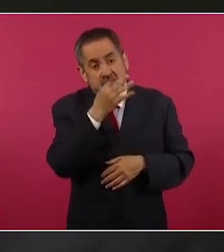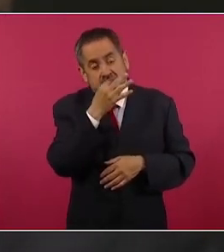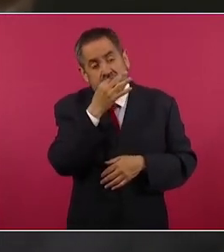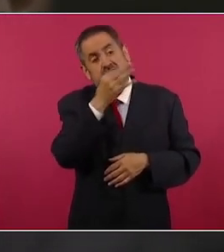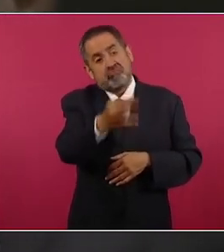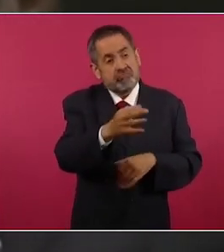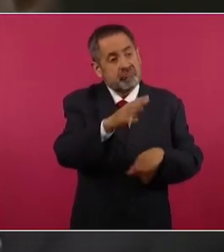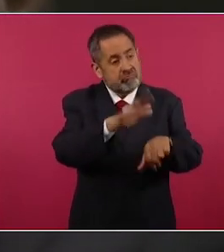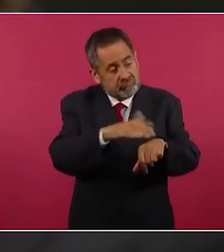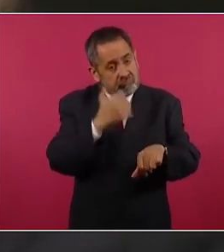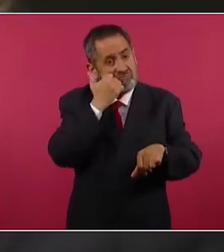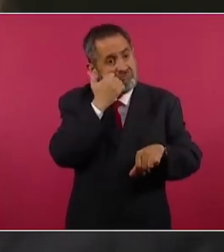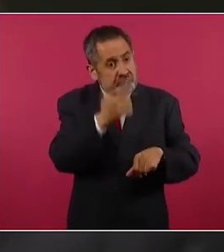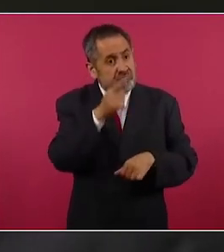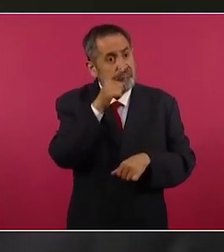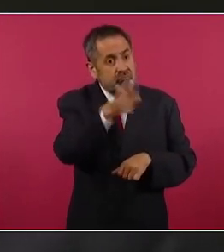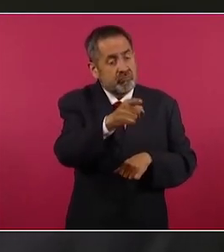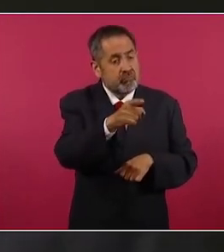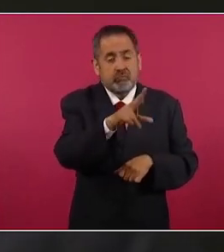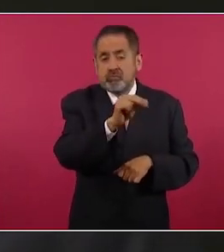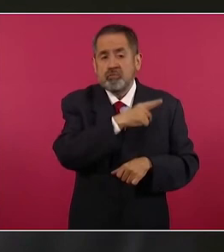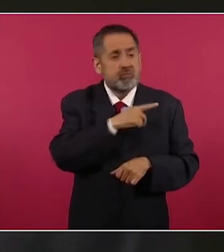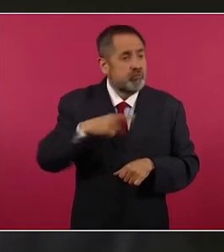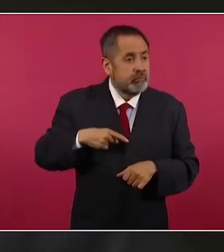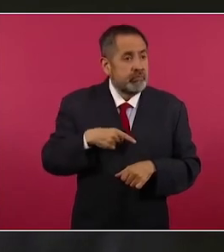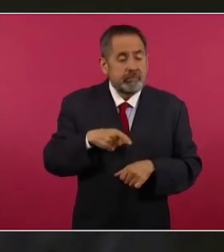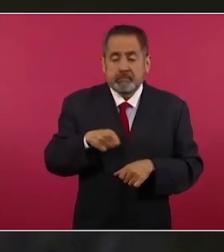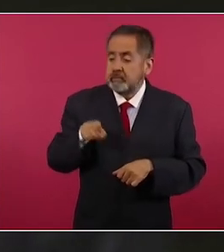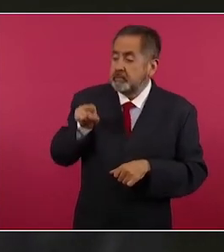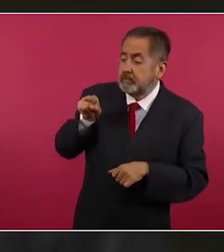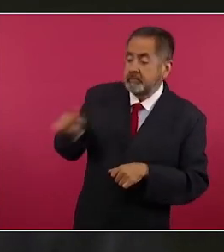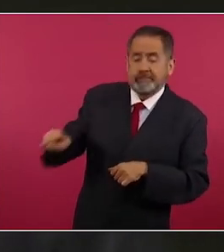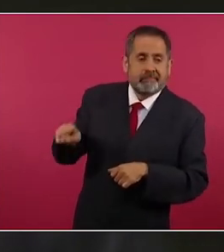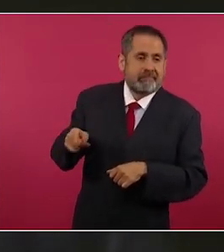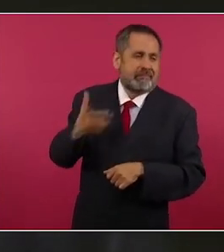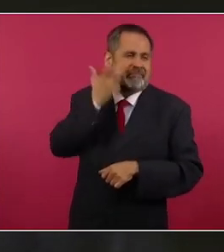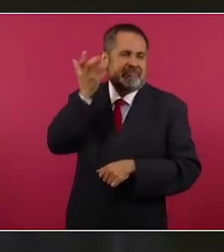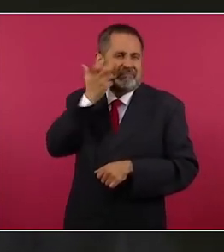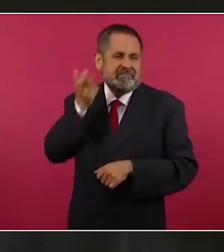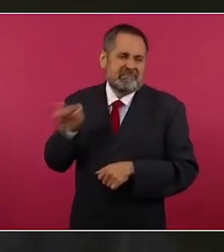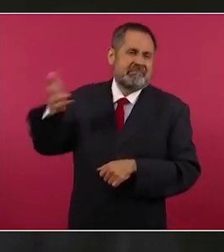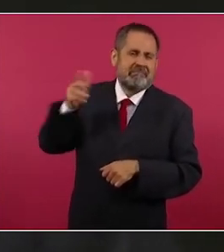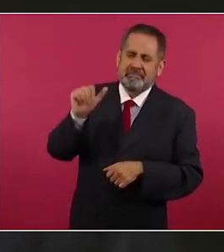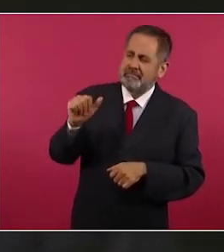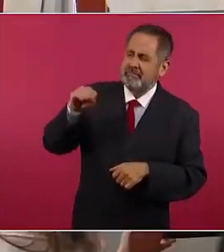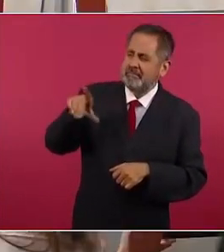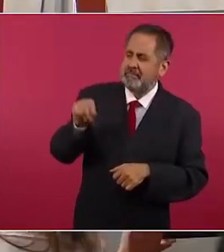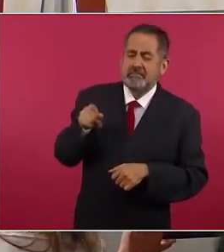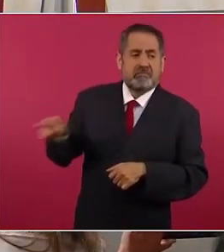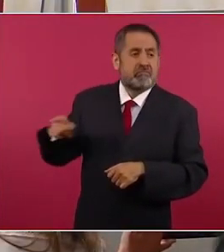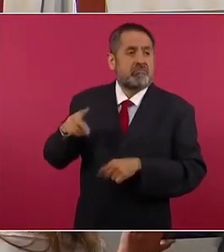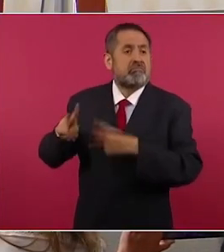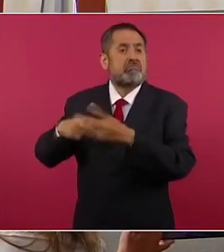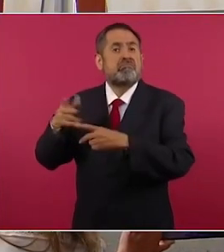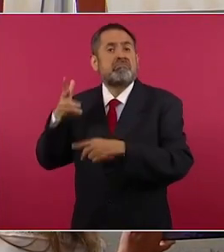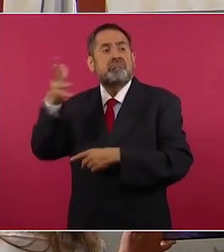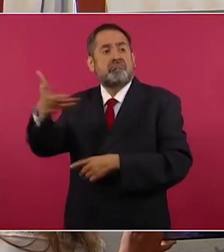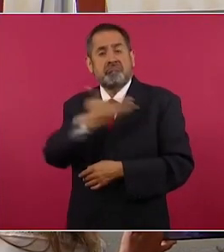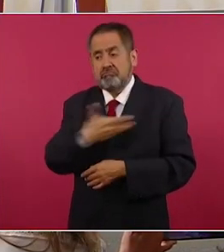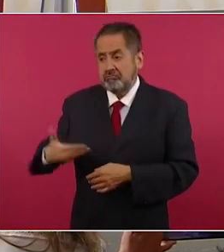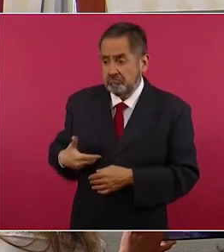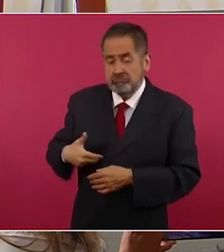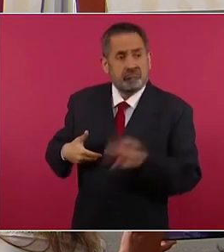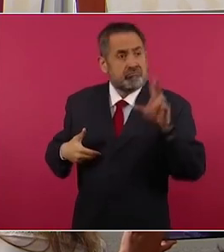pedimos es que por ningún motivo permitas que ese populista de Andrés Manuel llegue a la presidencia.